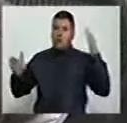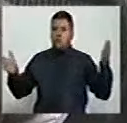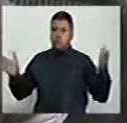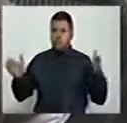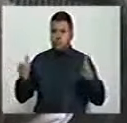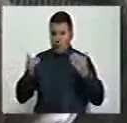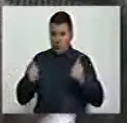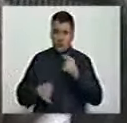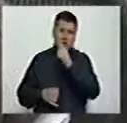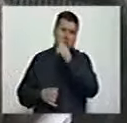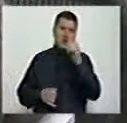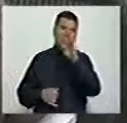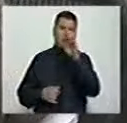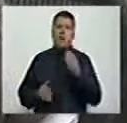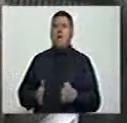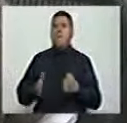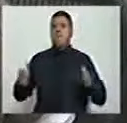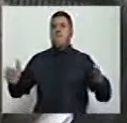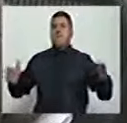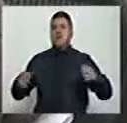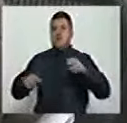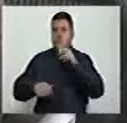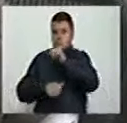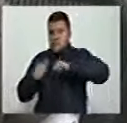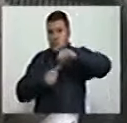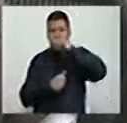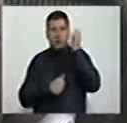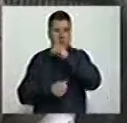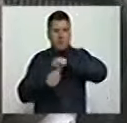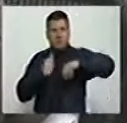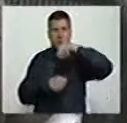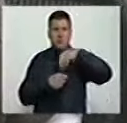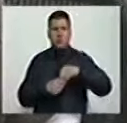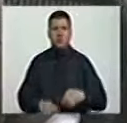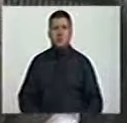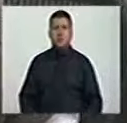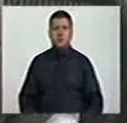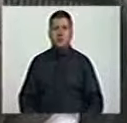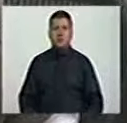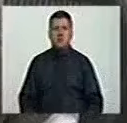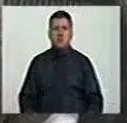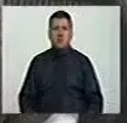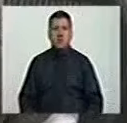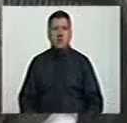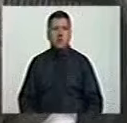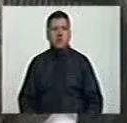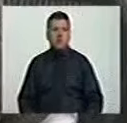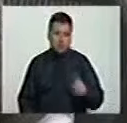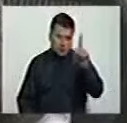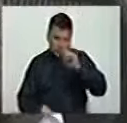188 mil hectáreas el año pasado producimos 700